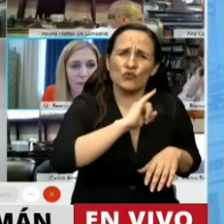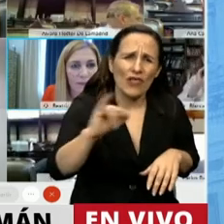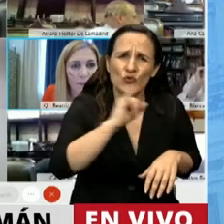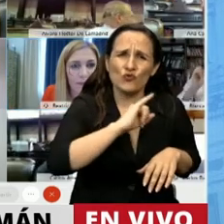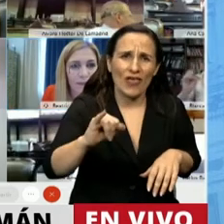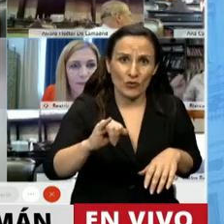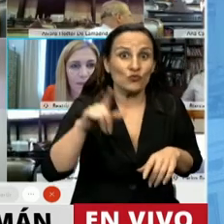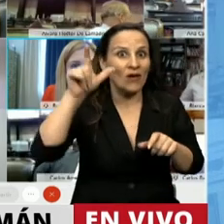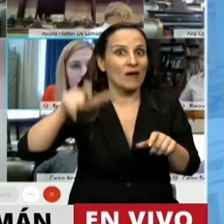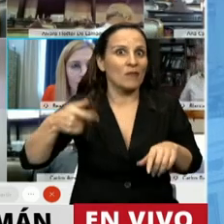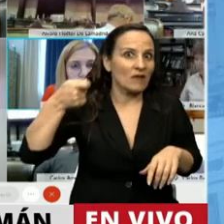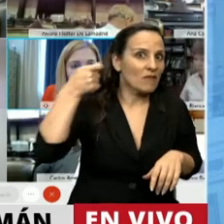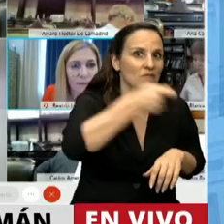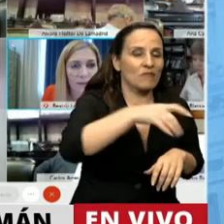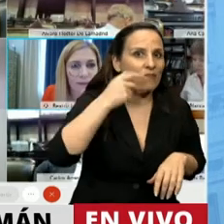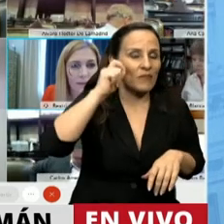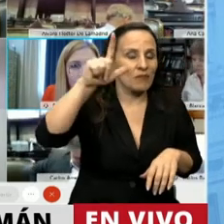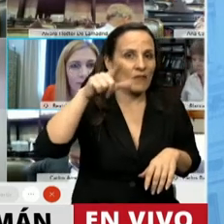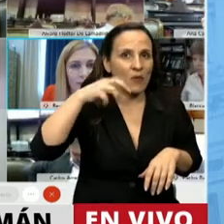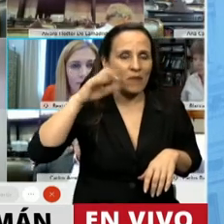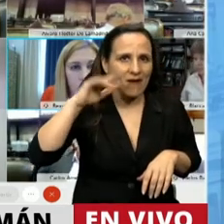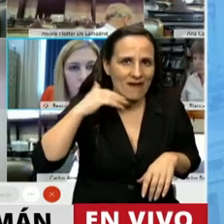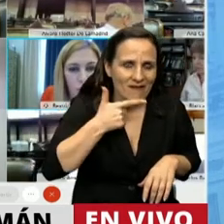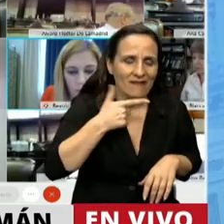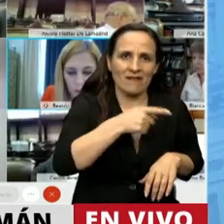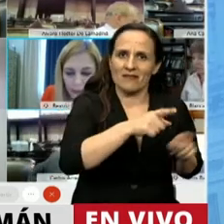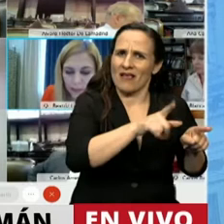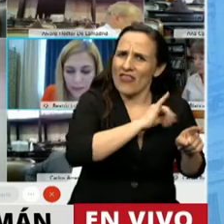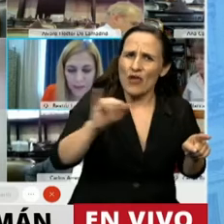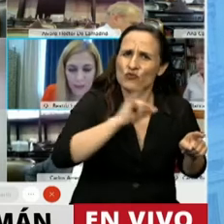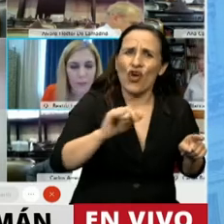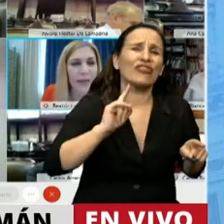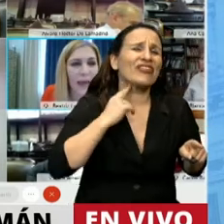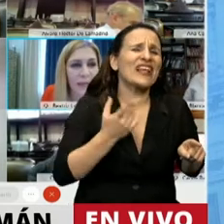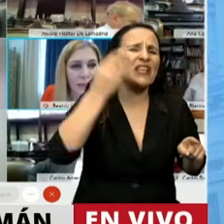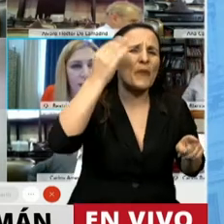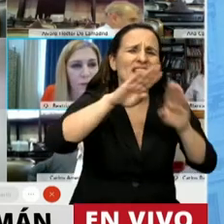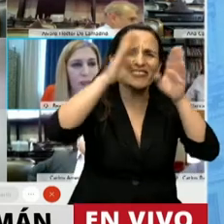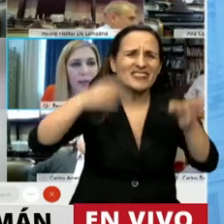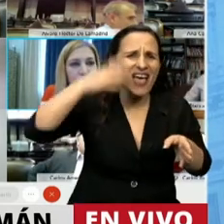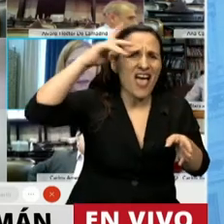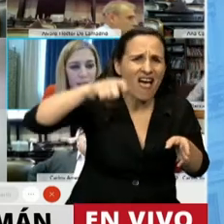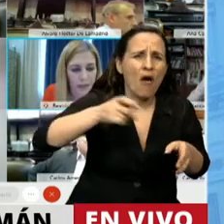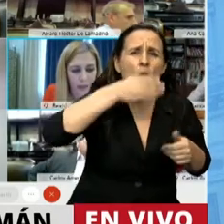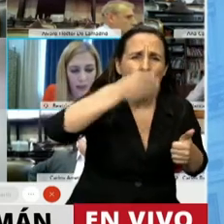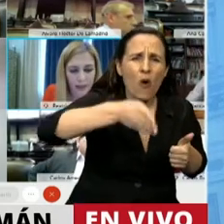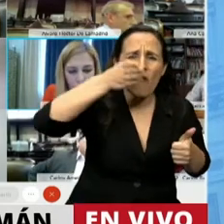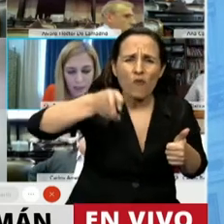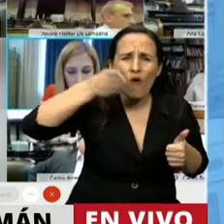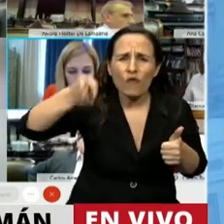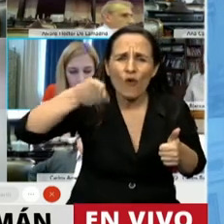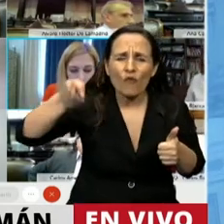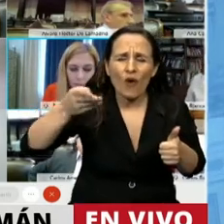asesino, Manuel Paradas Parejas. Trece veces recorrió tribunales para que alguien la escuchara y la